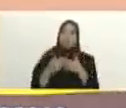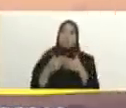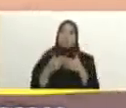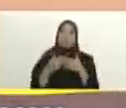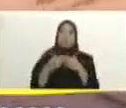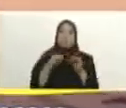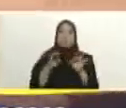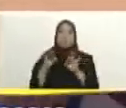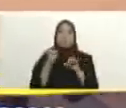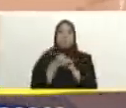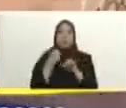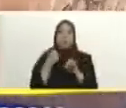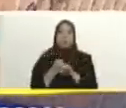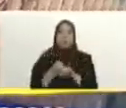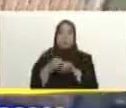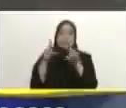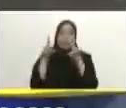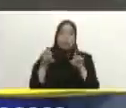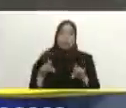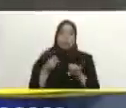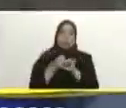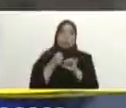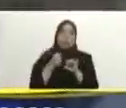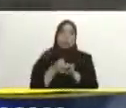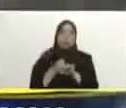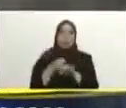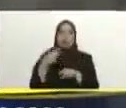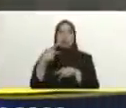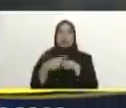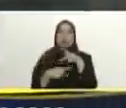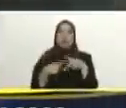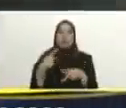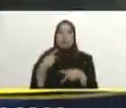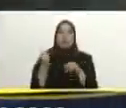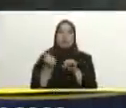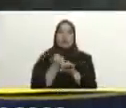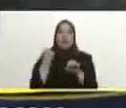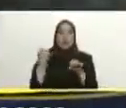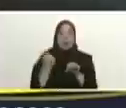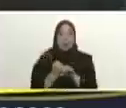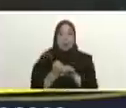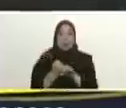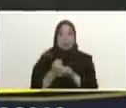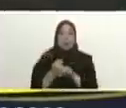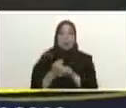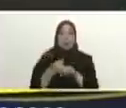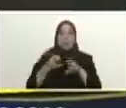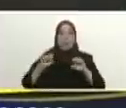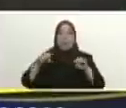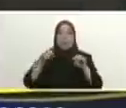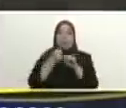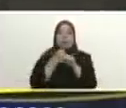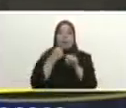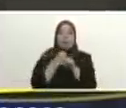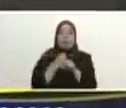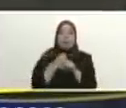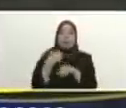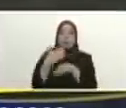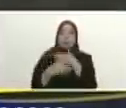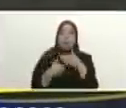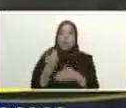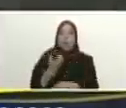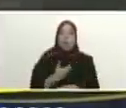un sistema de dragado de 8.5 kilómetros estamos trabajando con maquinarias del estado maquinarias